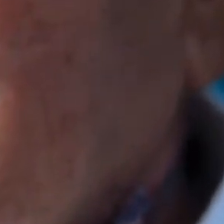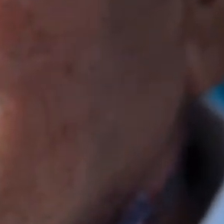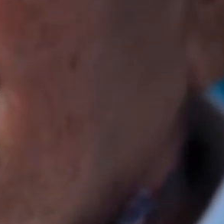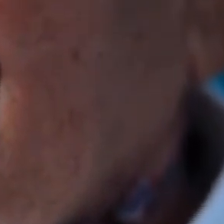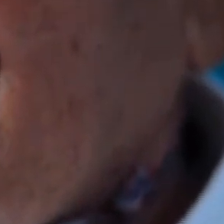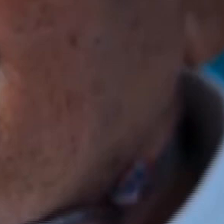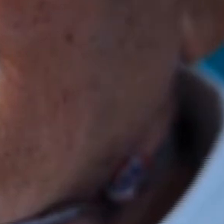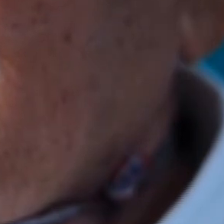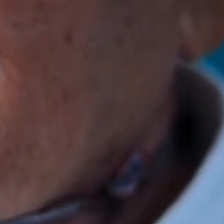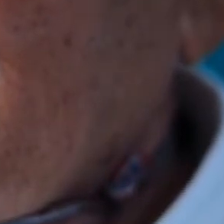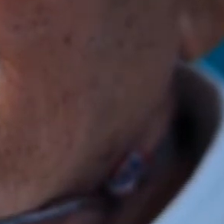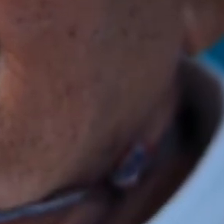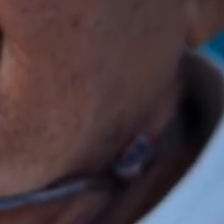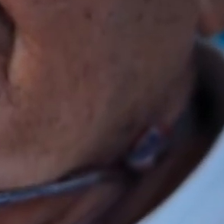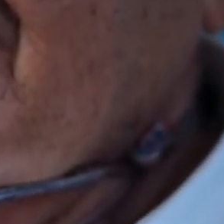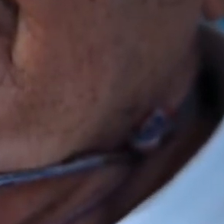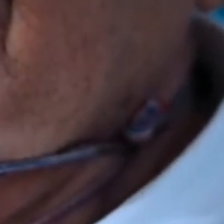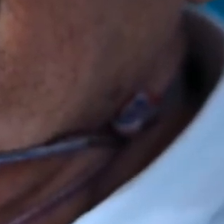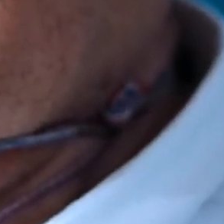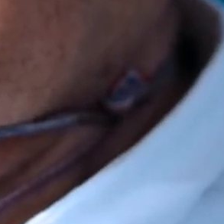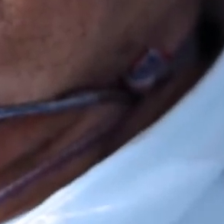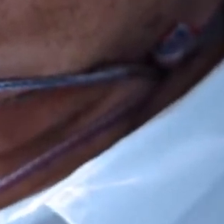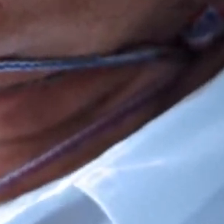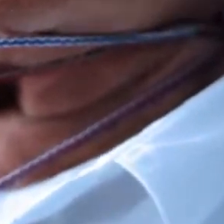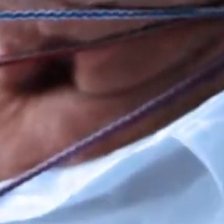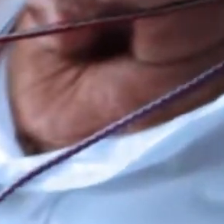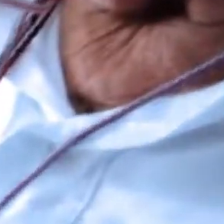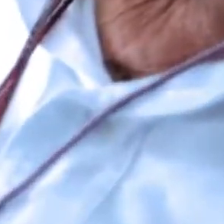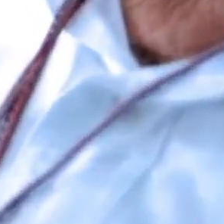Gracias por ver el